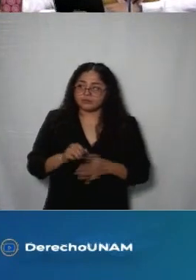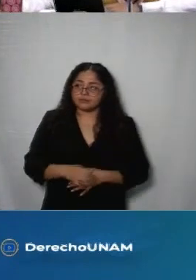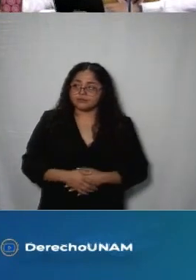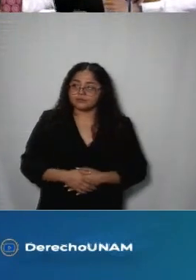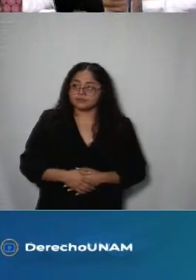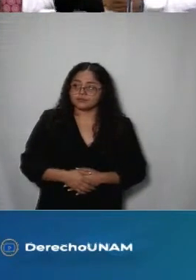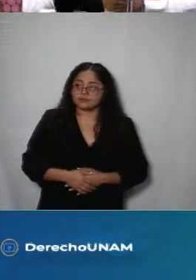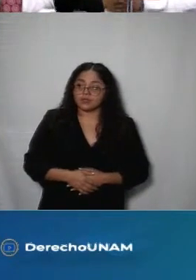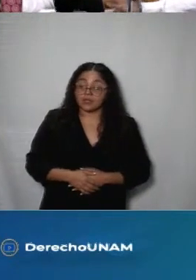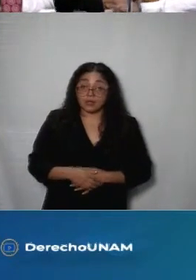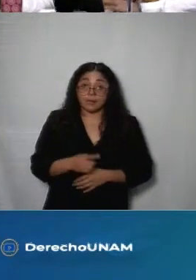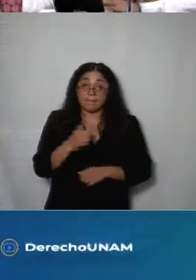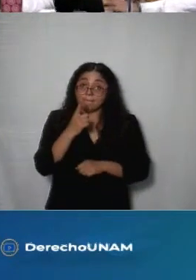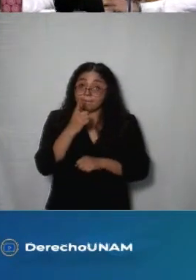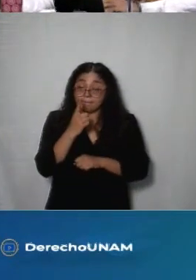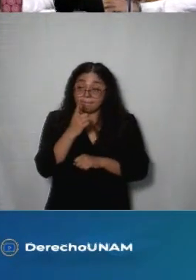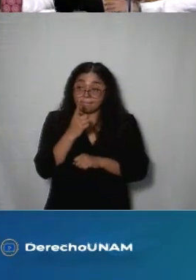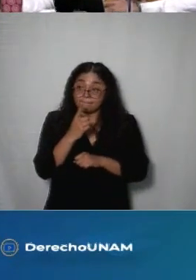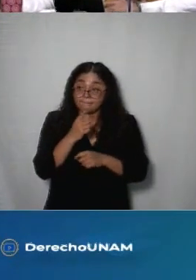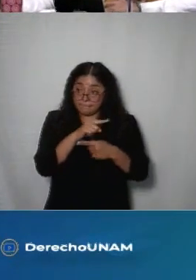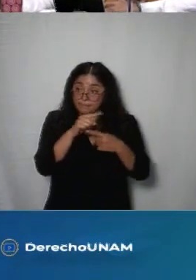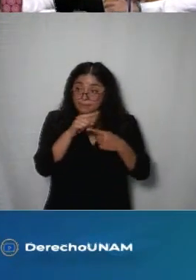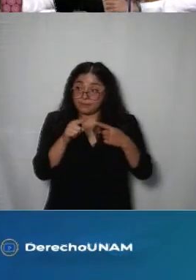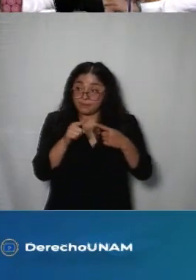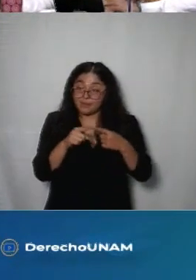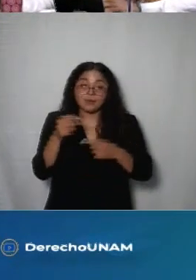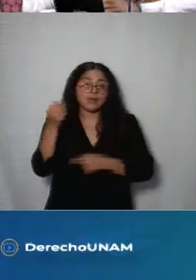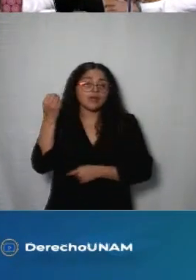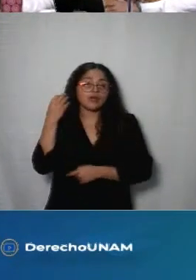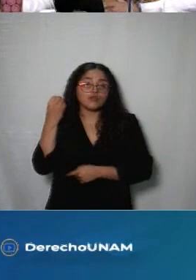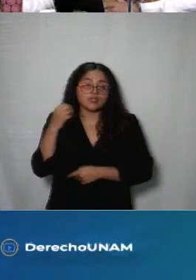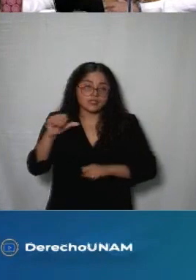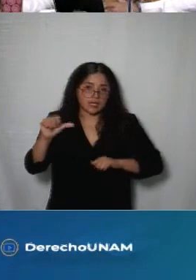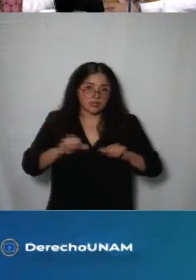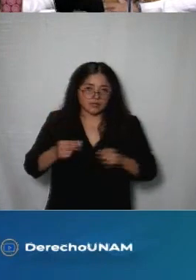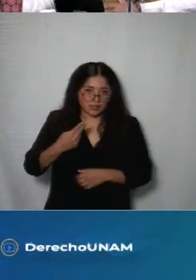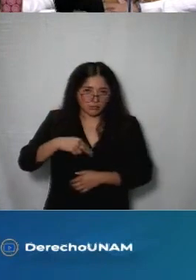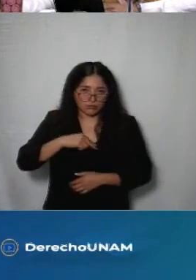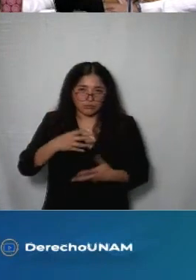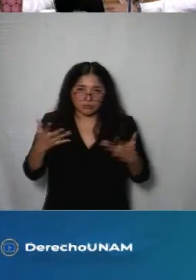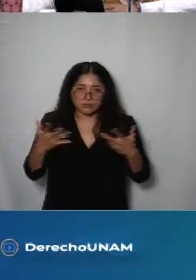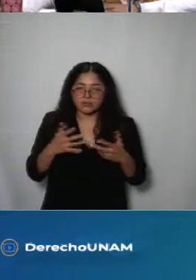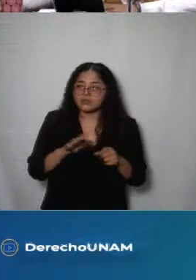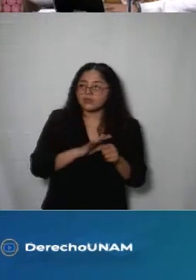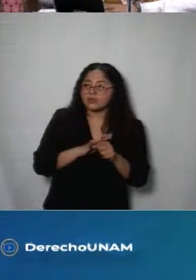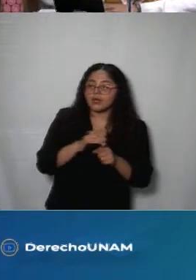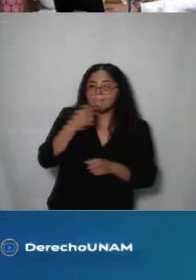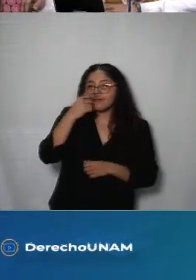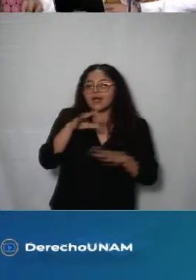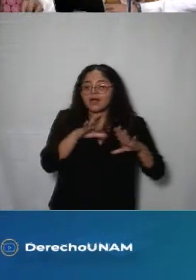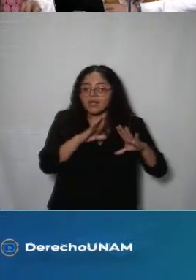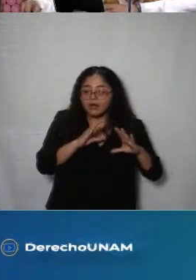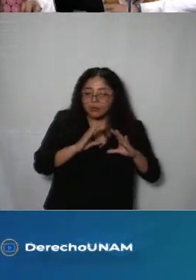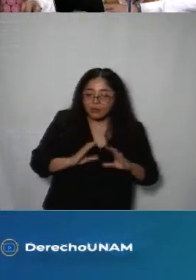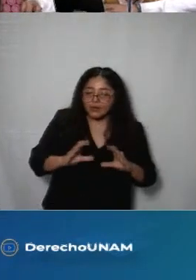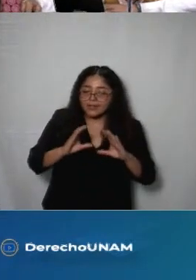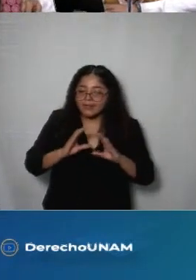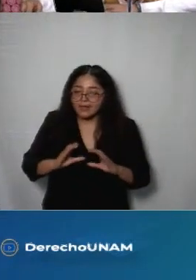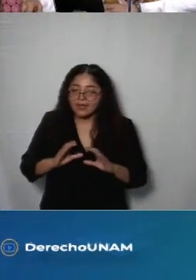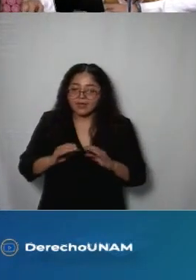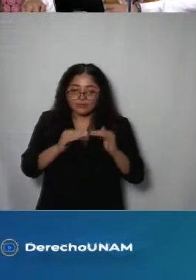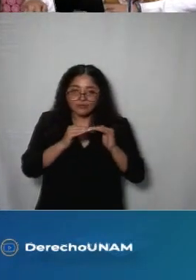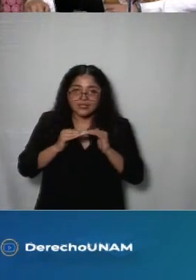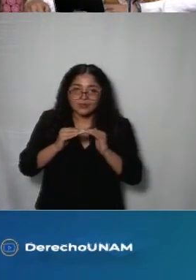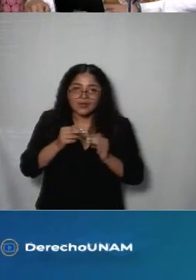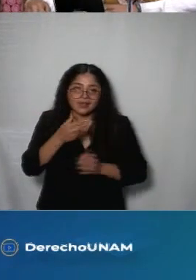primer bueno en realidad el primer evento o actividad que vamos a tener en torno a cuidados y equidad